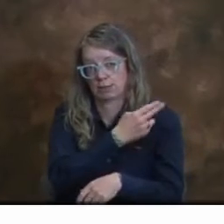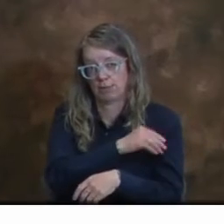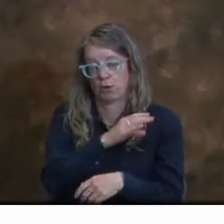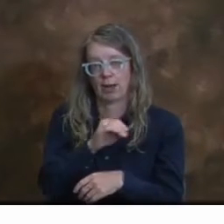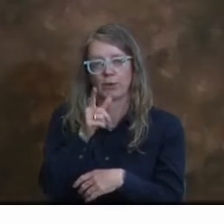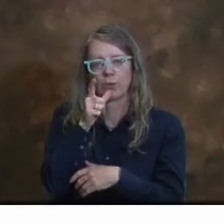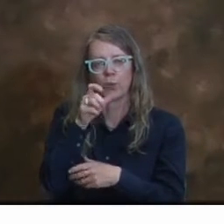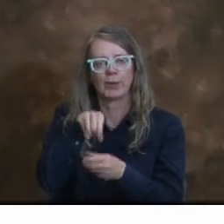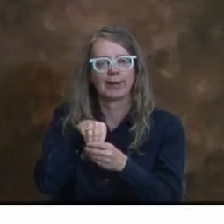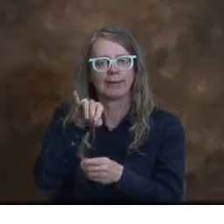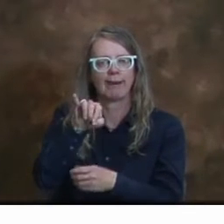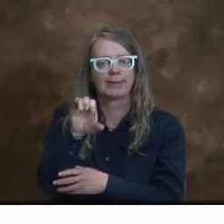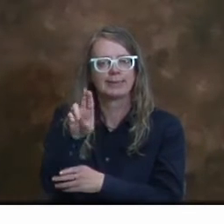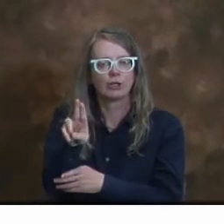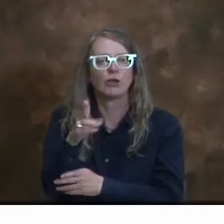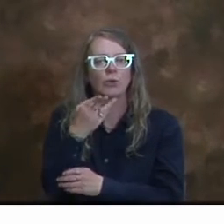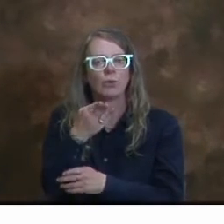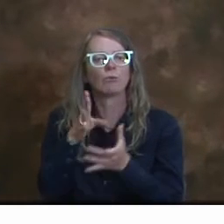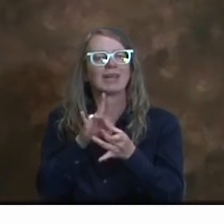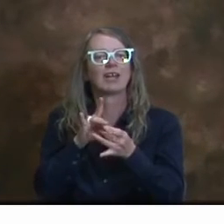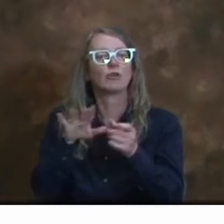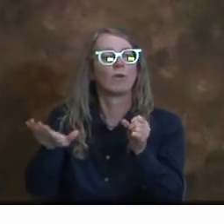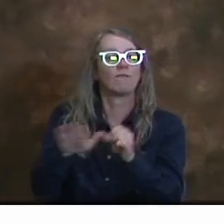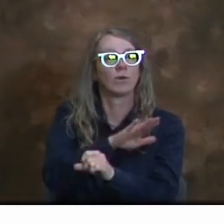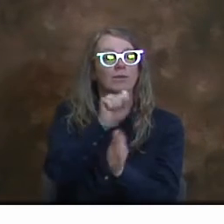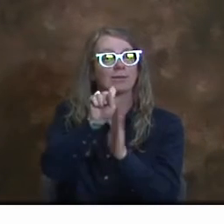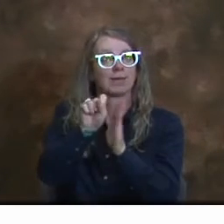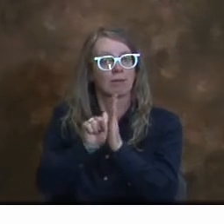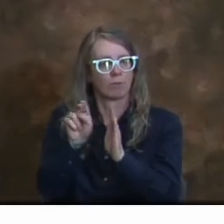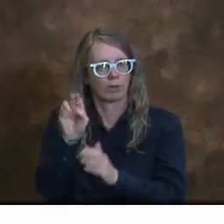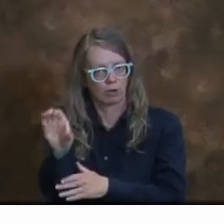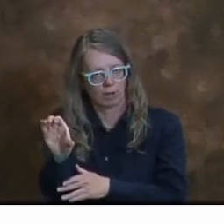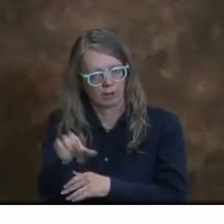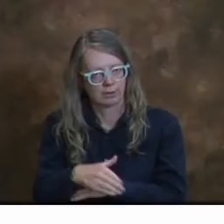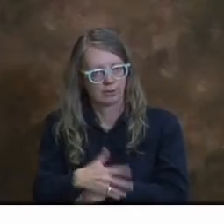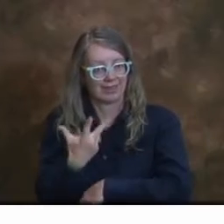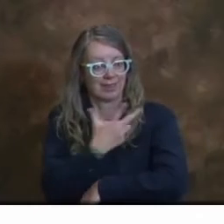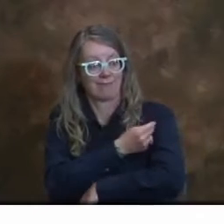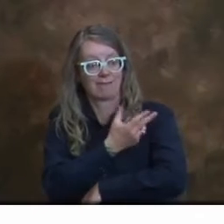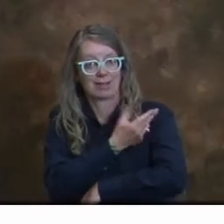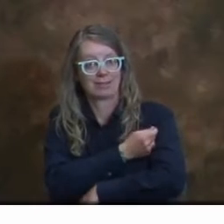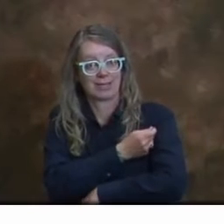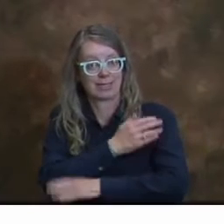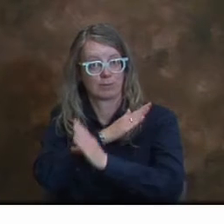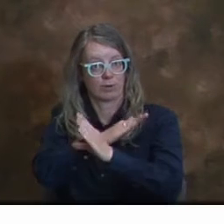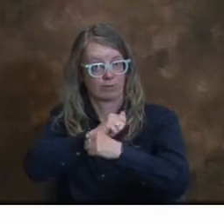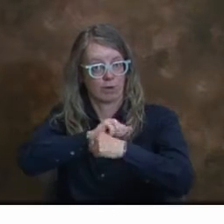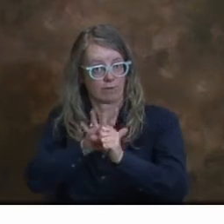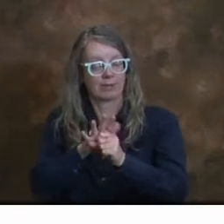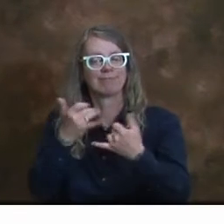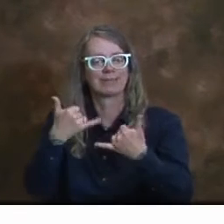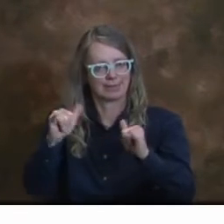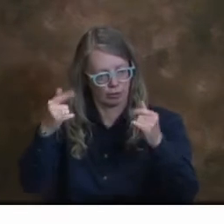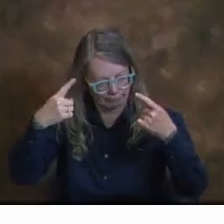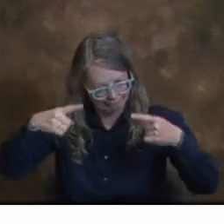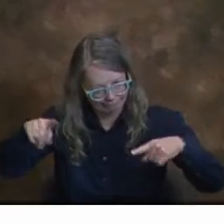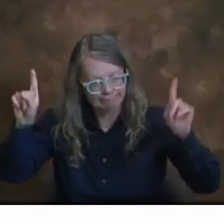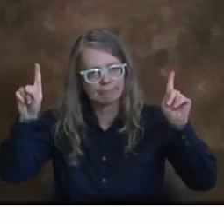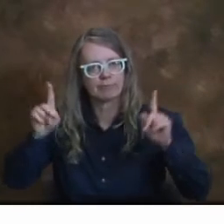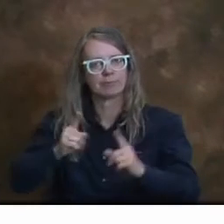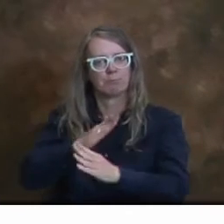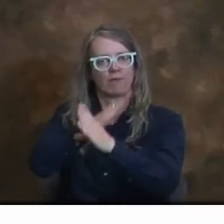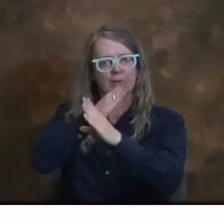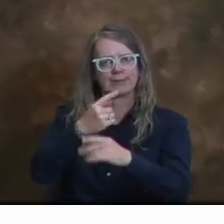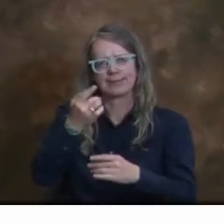de camas regulares como de UCI. Las vacunas continúan mostrando su prevención a